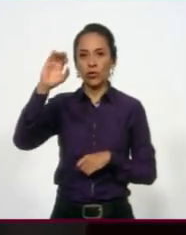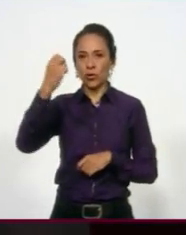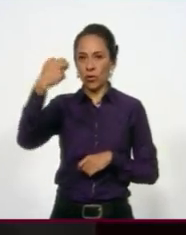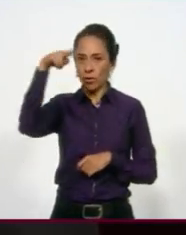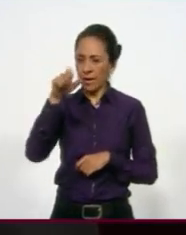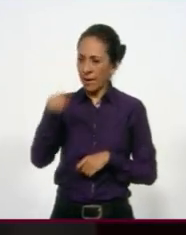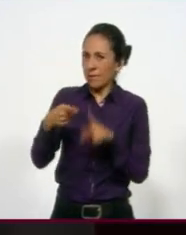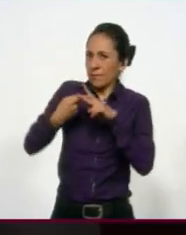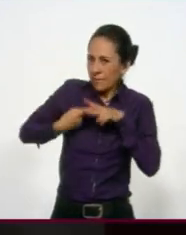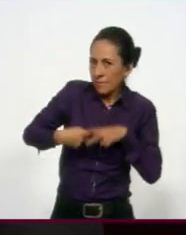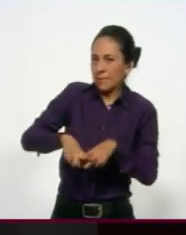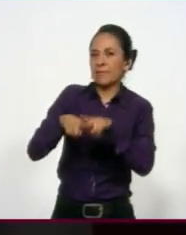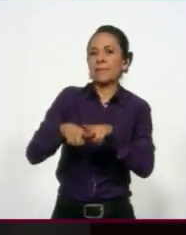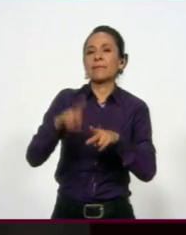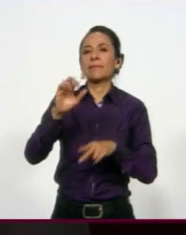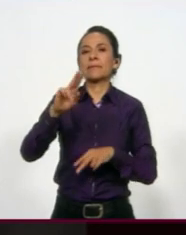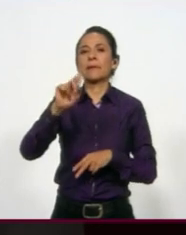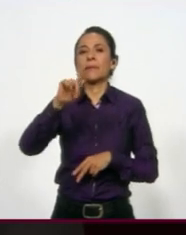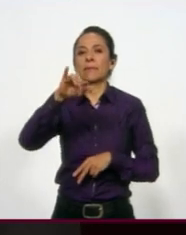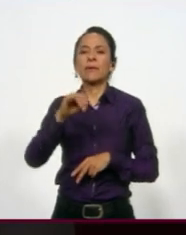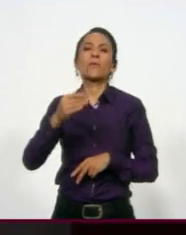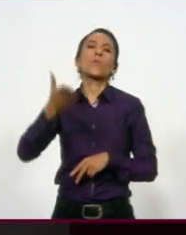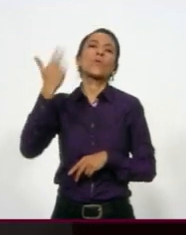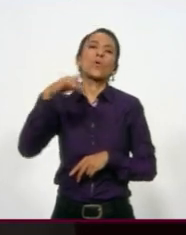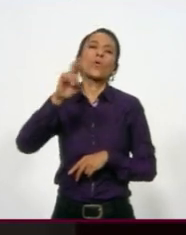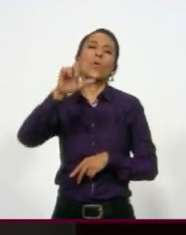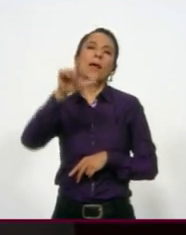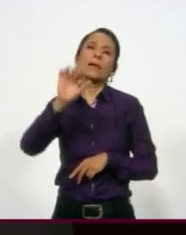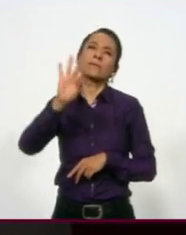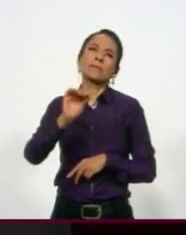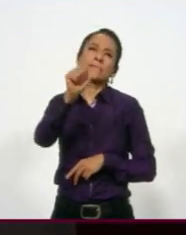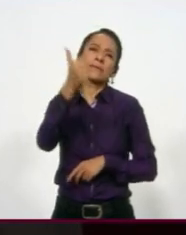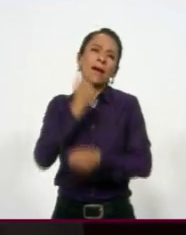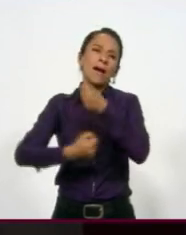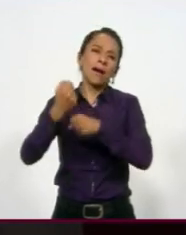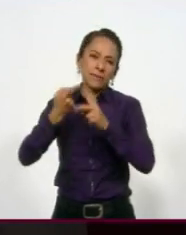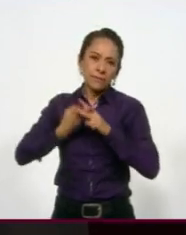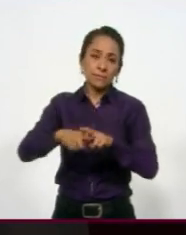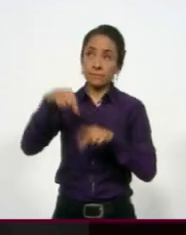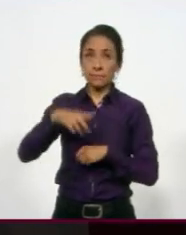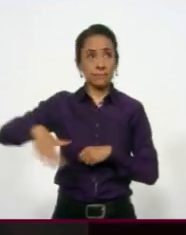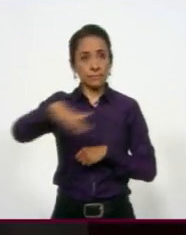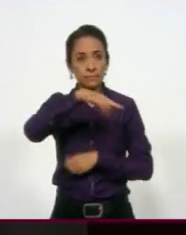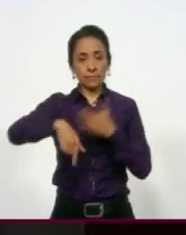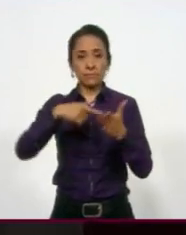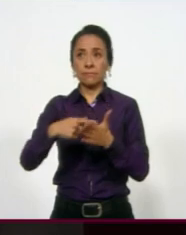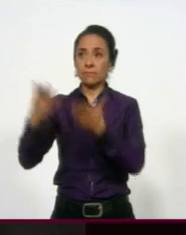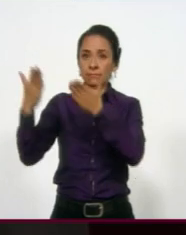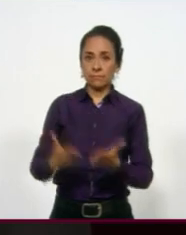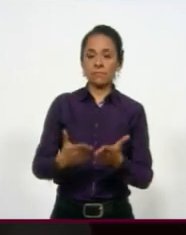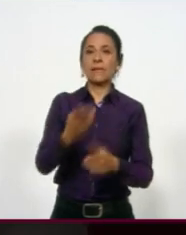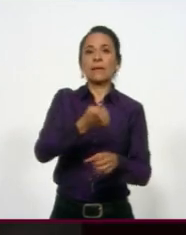donde empezaron los entremeses dirigidos por el maestro Ruelas hace 46 años. Bueno, en este sitio se hace presente el estado invitado de honor, que es